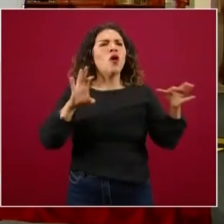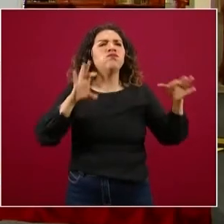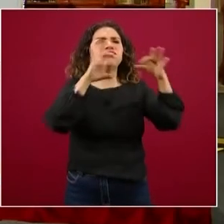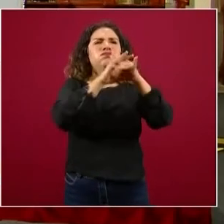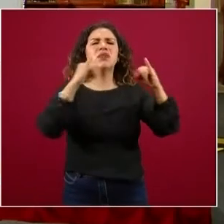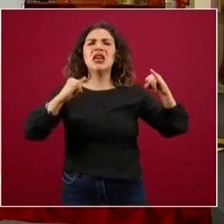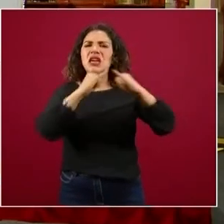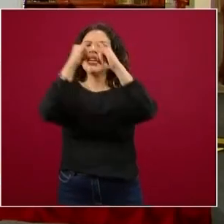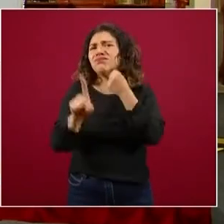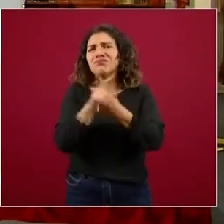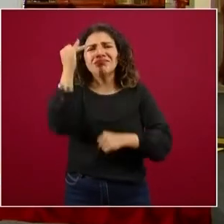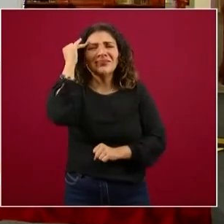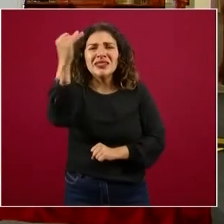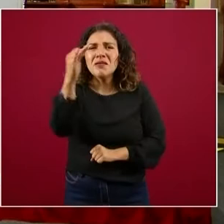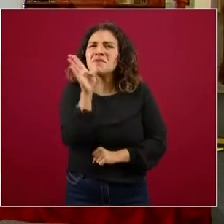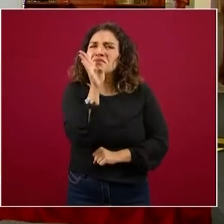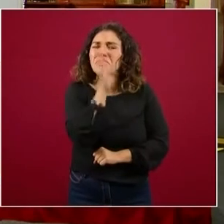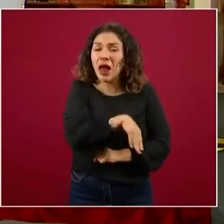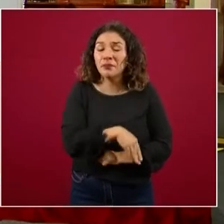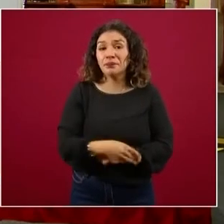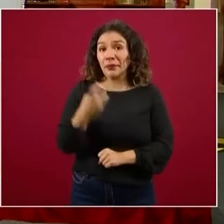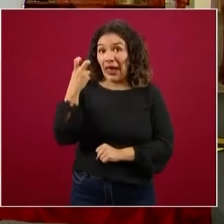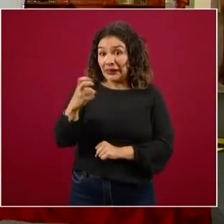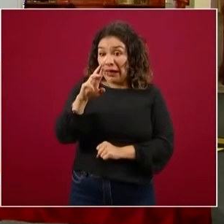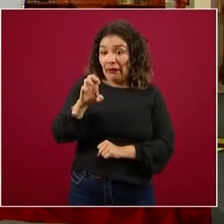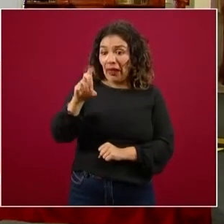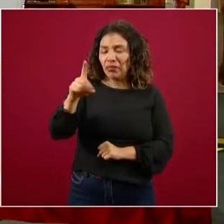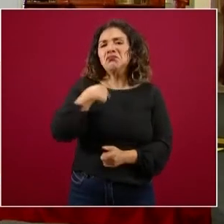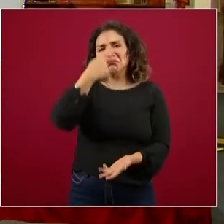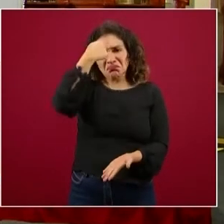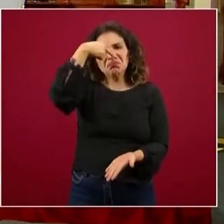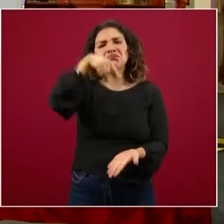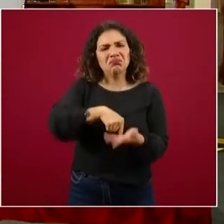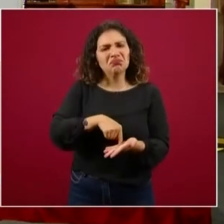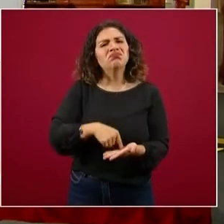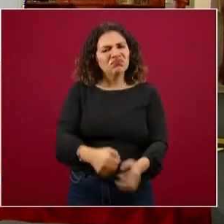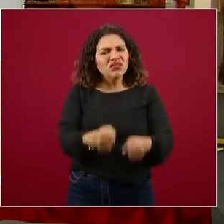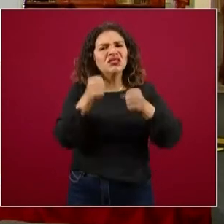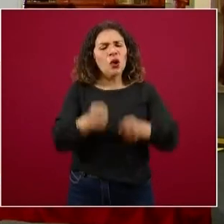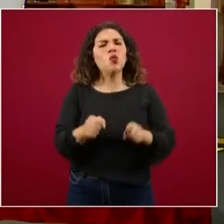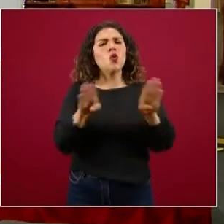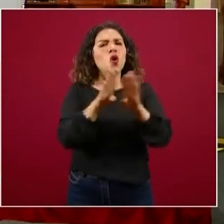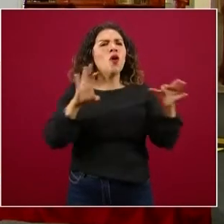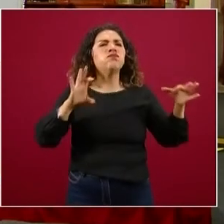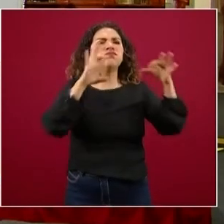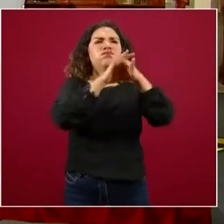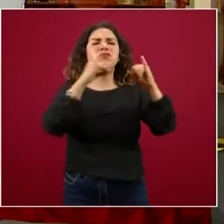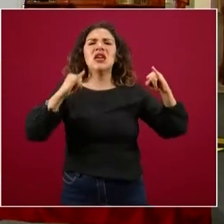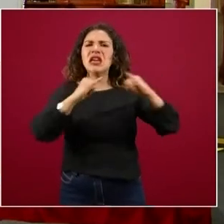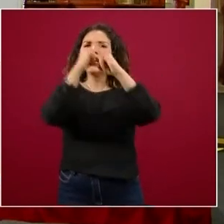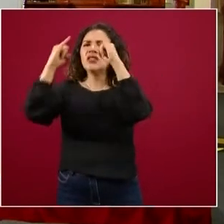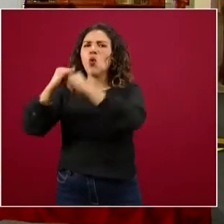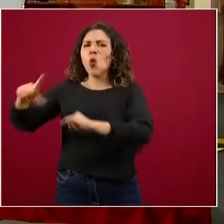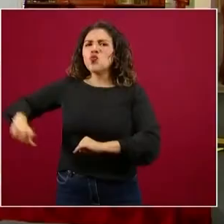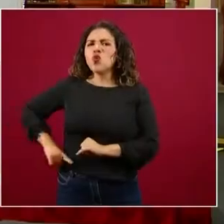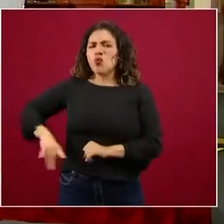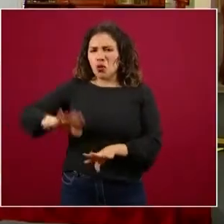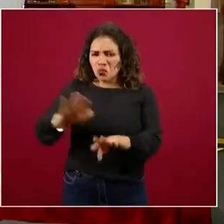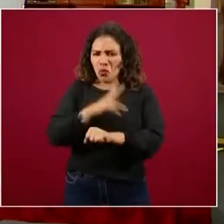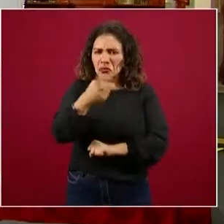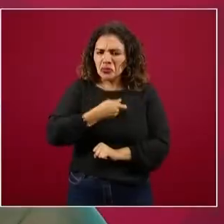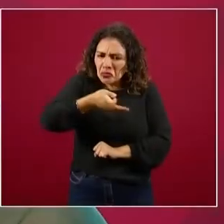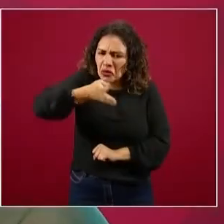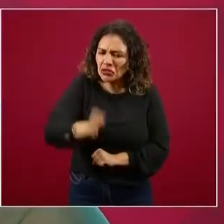Velázquez. En la red creemos firmemente en las alianzas entre instituciones públicas, por eso aceptamos este